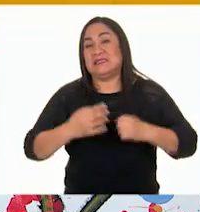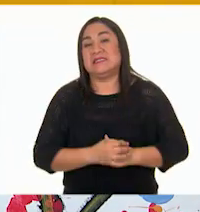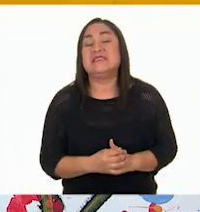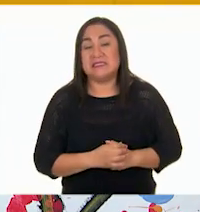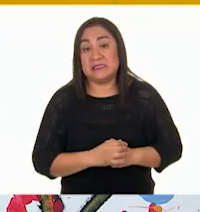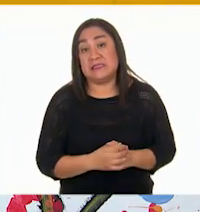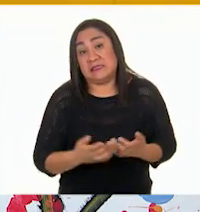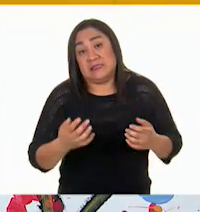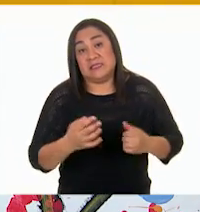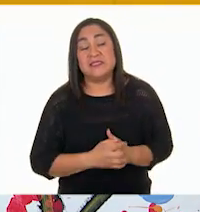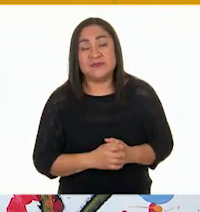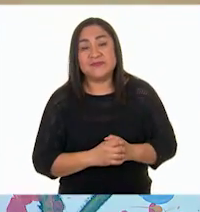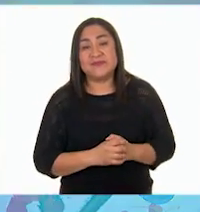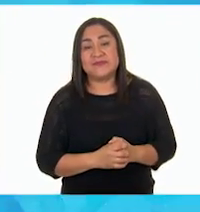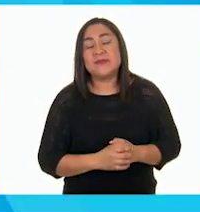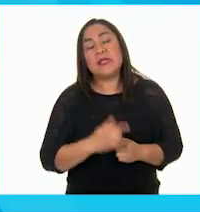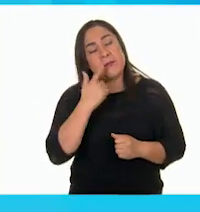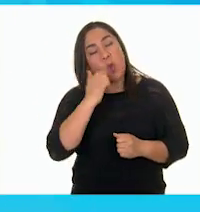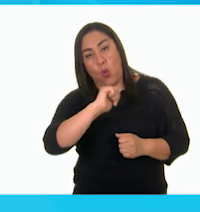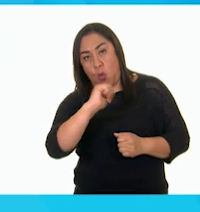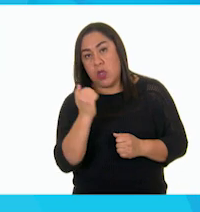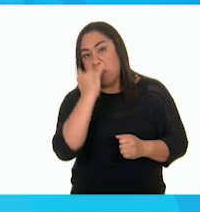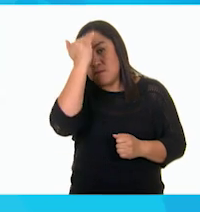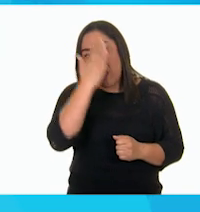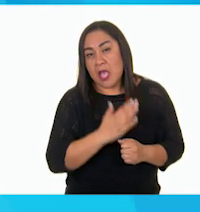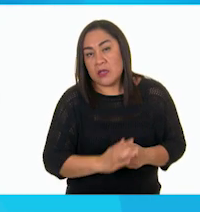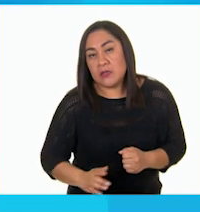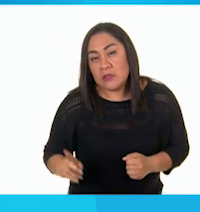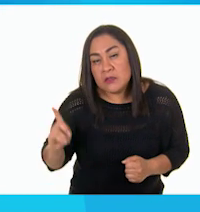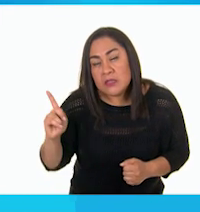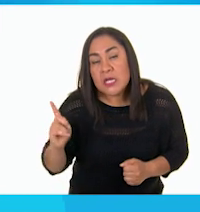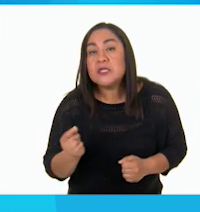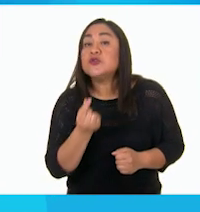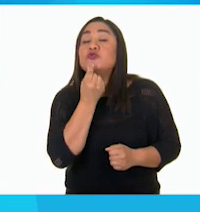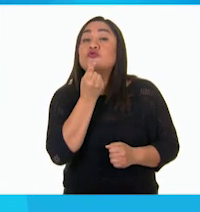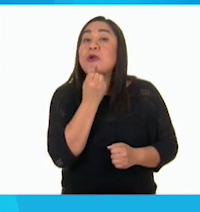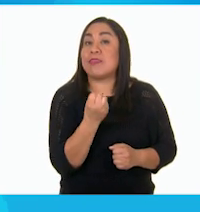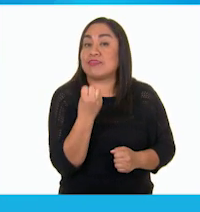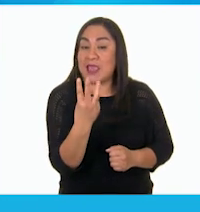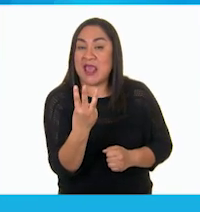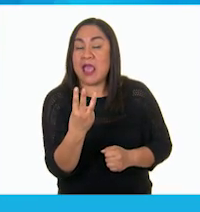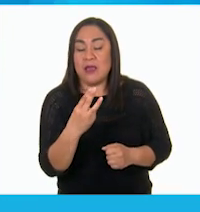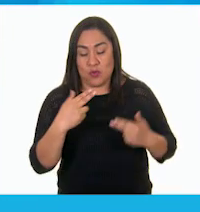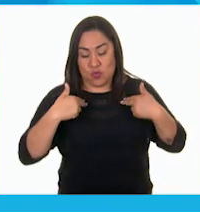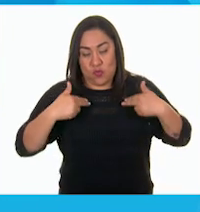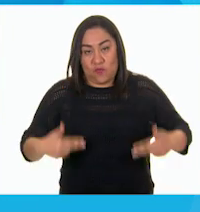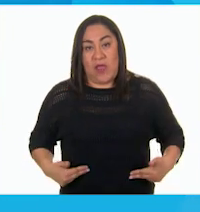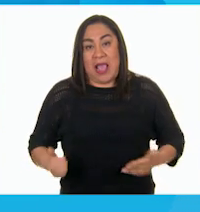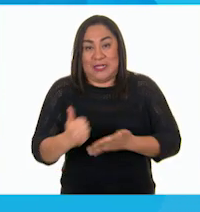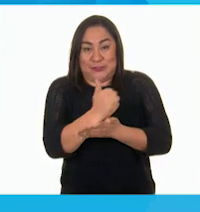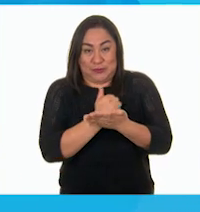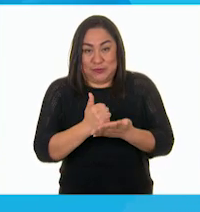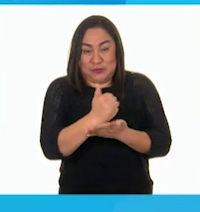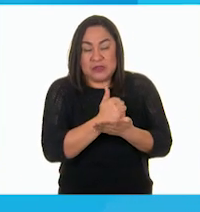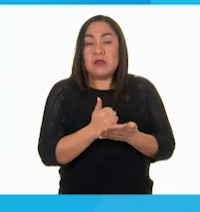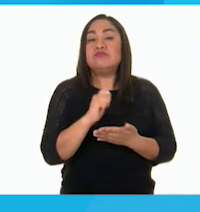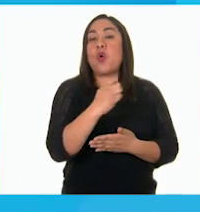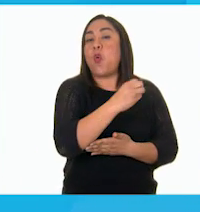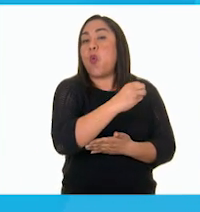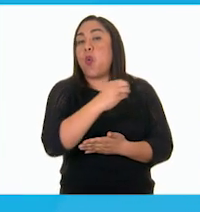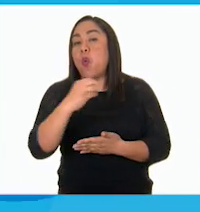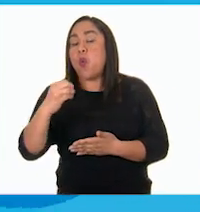Ouch. Y a ver, en la siguiente imagen vemos a tres niños con uniforme azul bajando las escaleras de manera